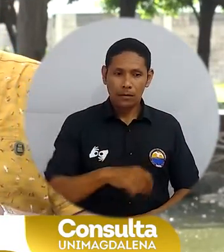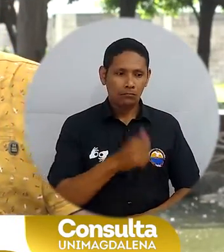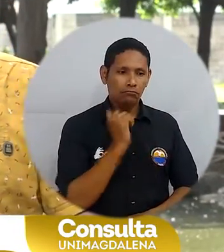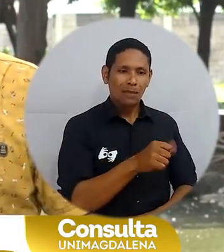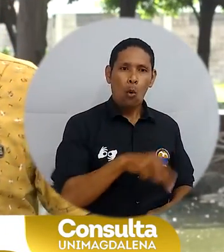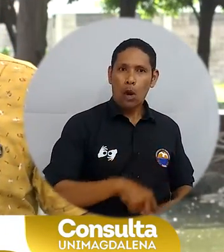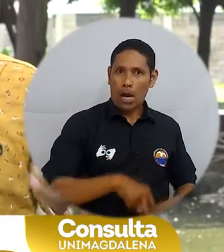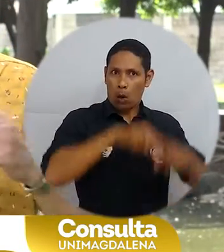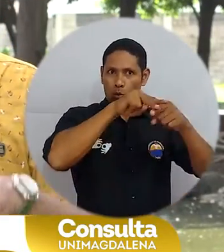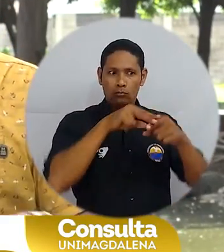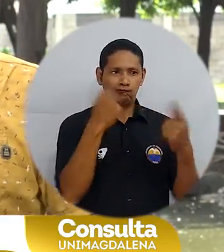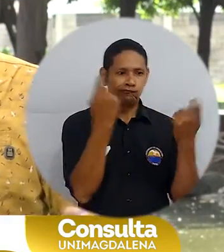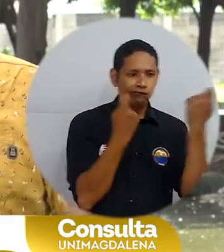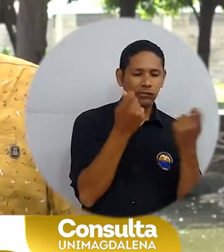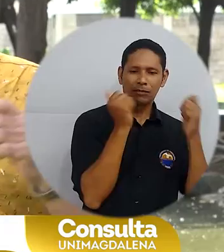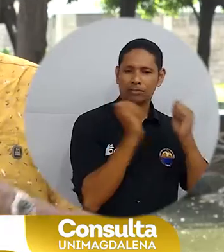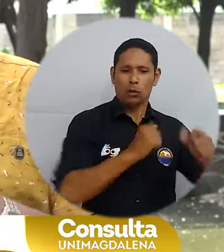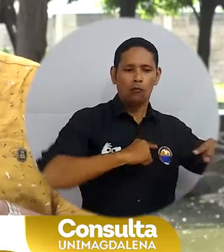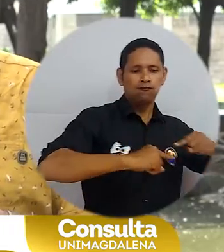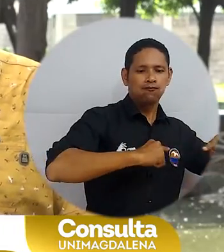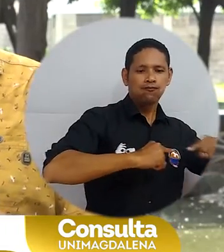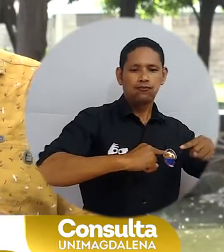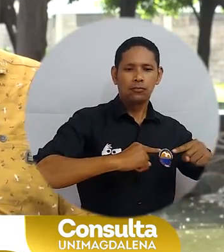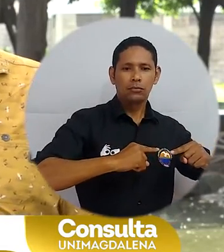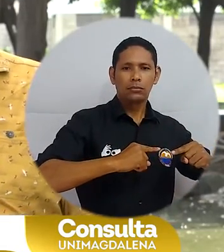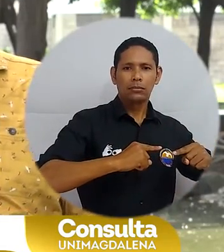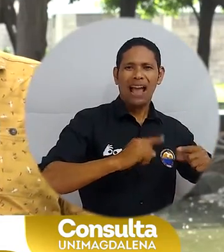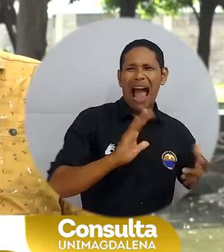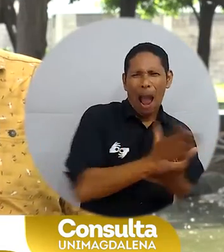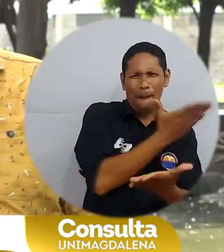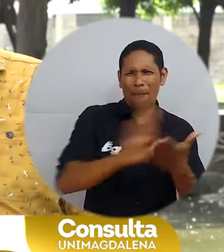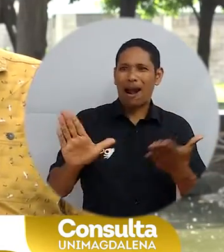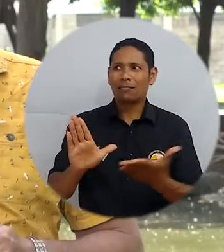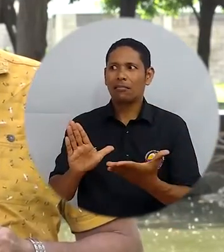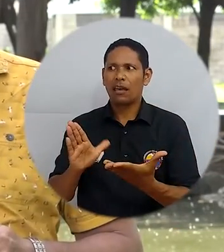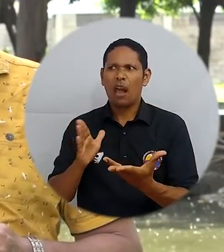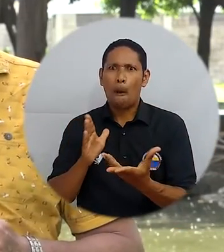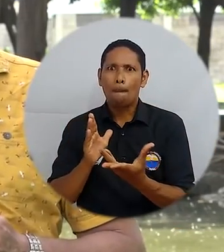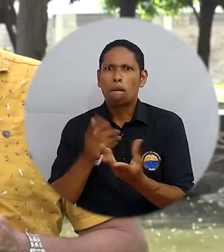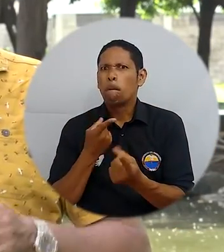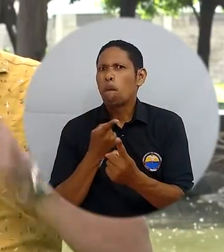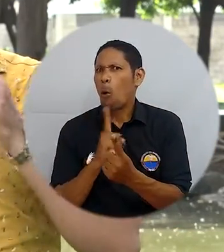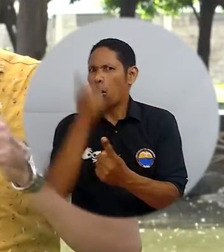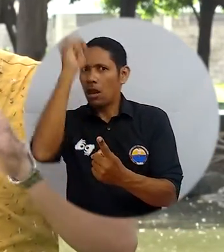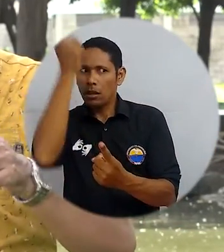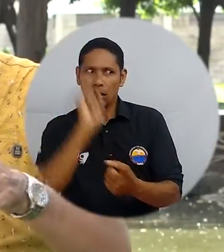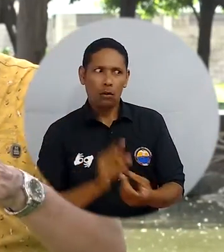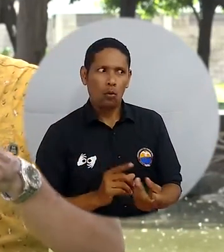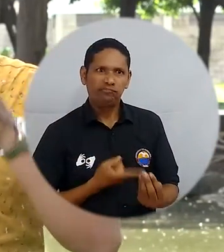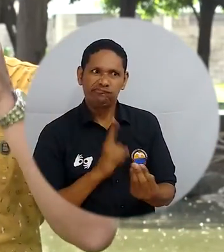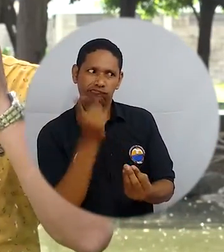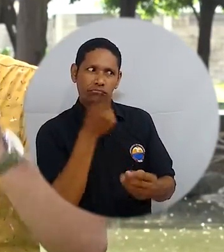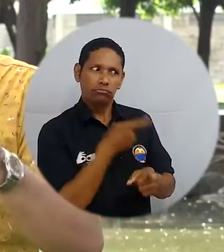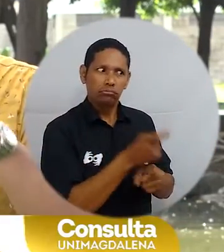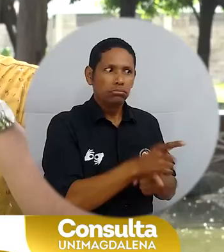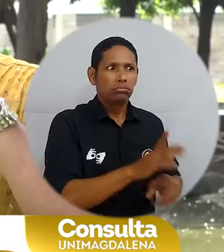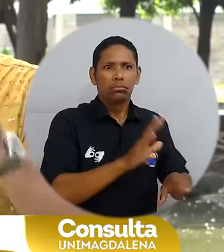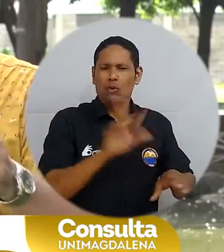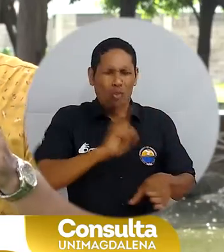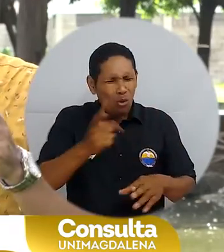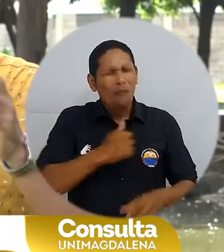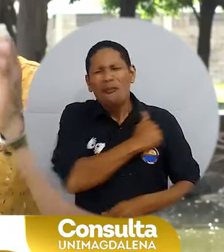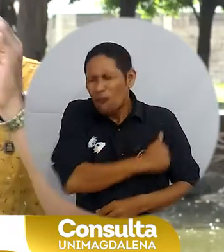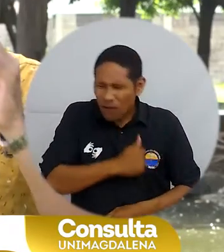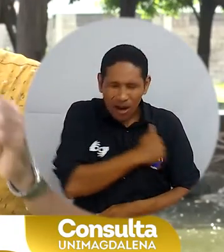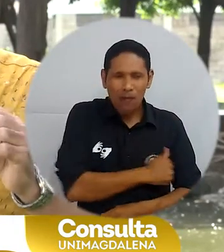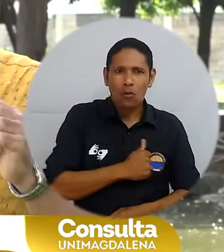decir que debe manejar sus propios recursos y tener su propia administración, pero libre de política. Ese es el mensaje para estudiantes y